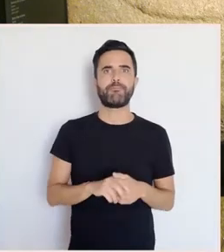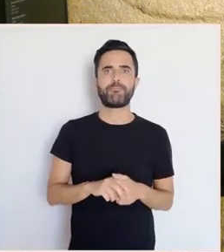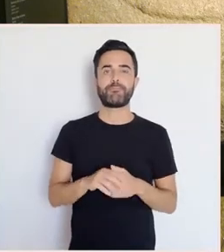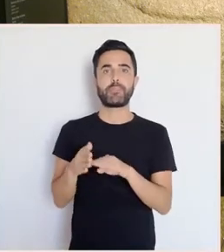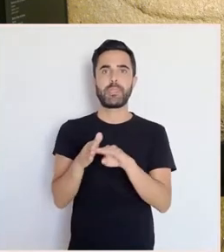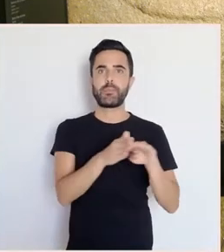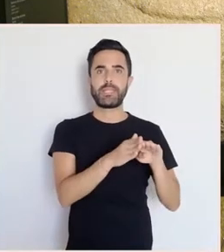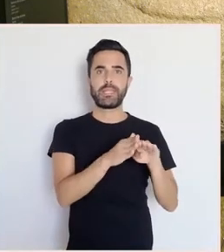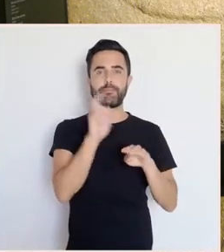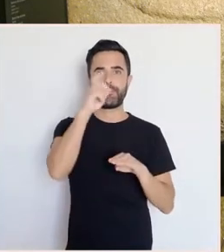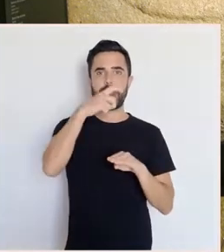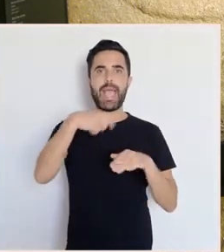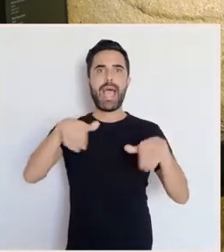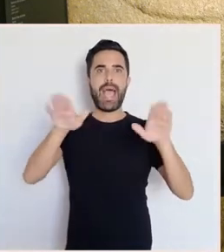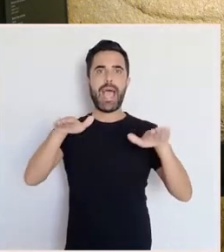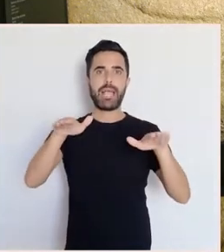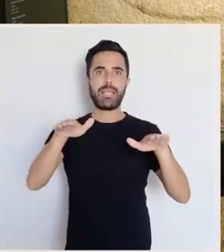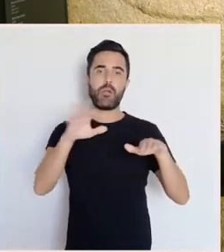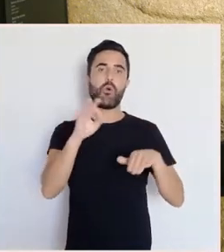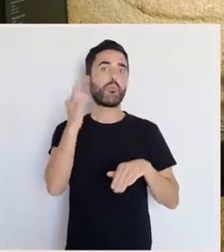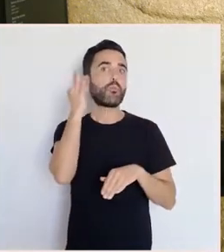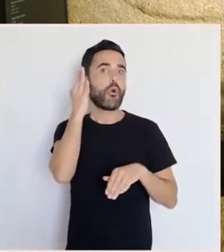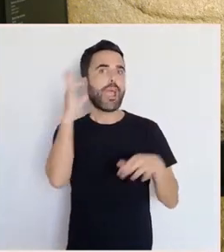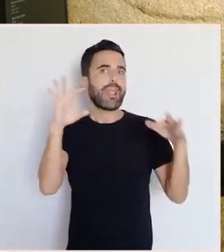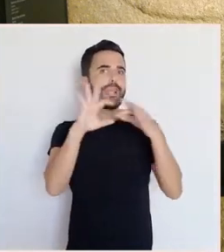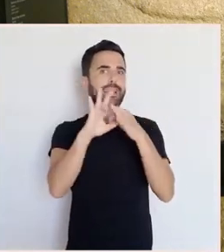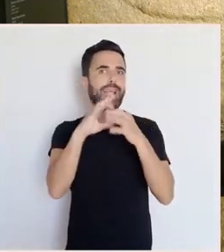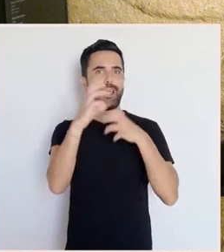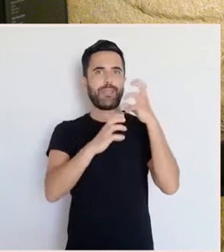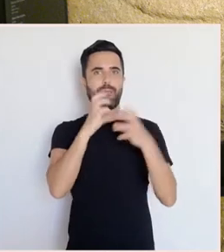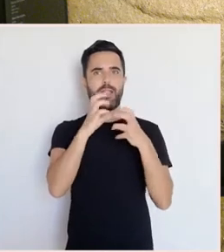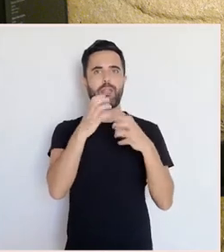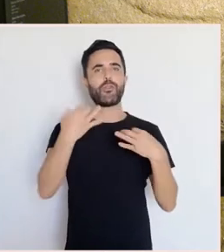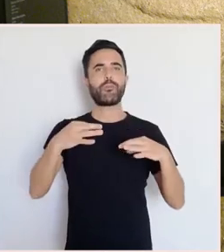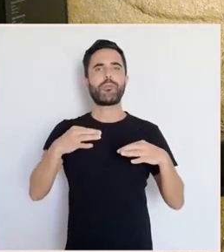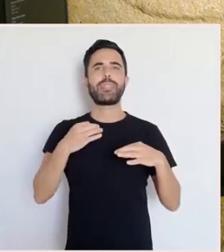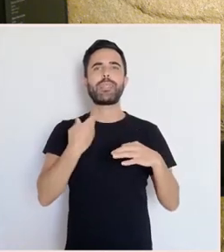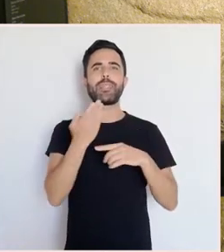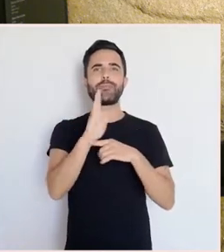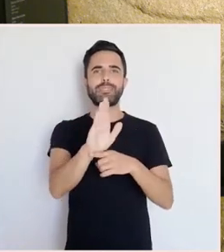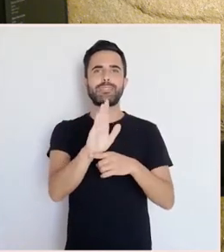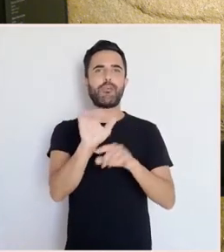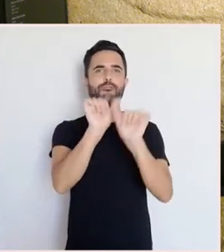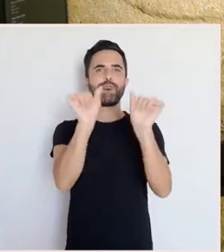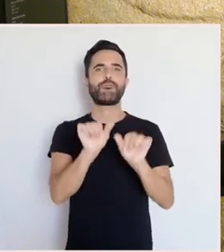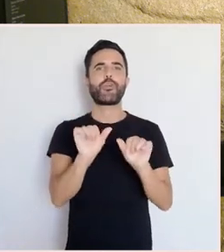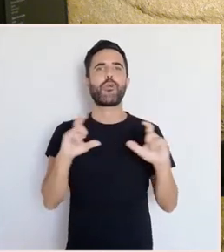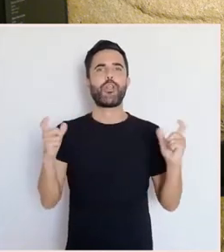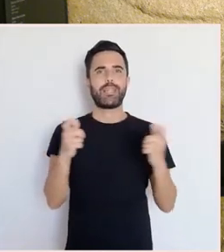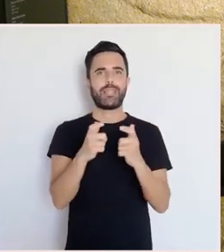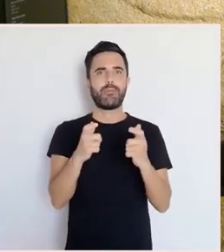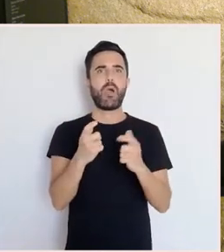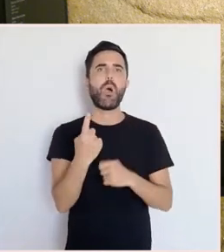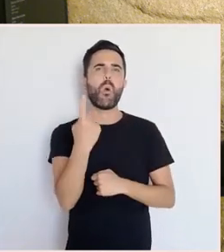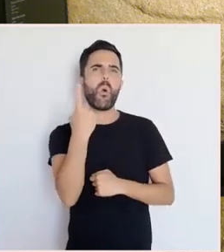serea, neste caso, soe representarse de forma colectiva, non somente unha serea, senón o máis normal é que se representen de